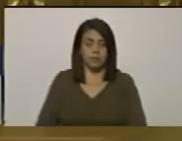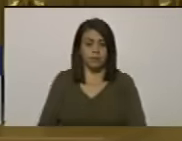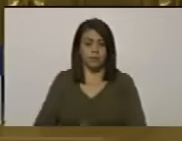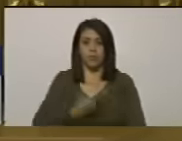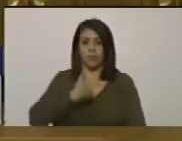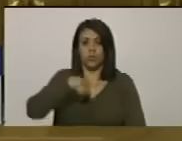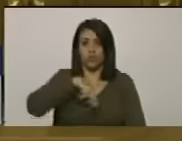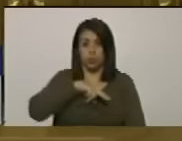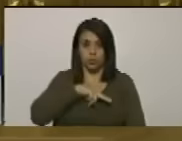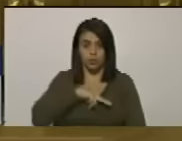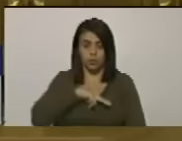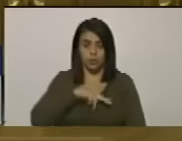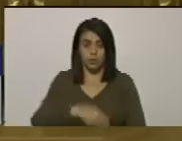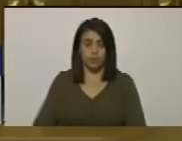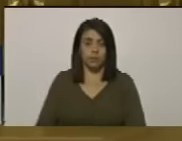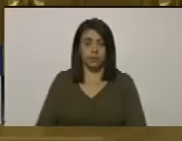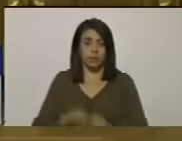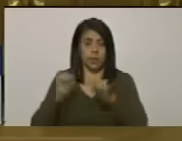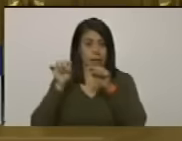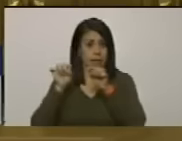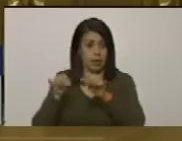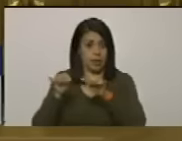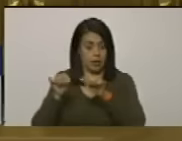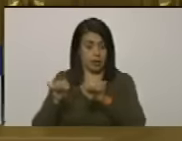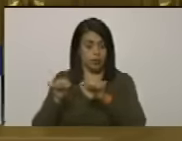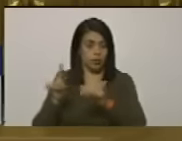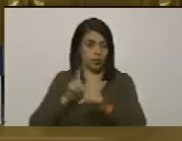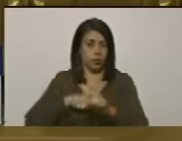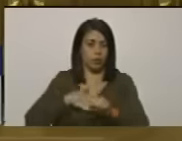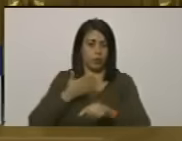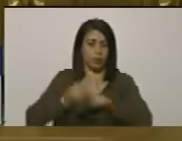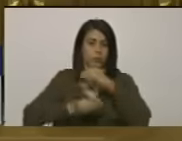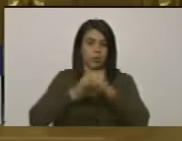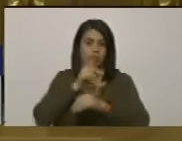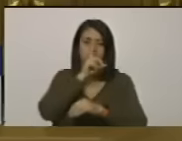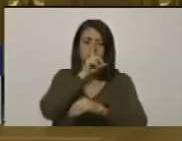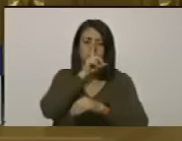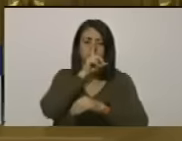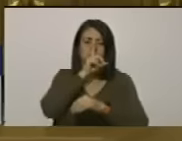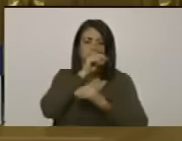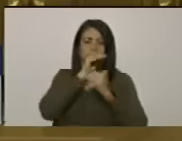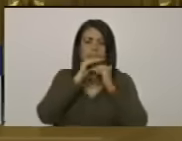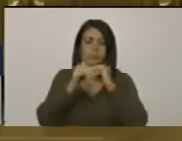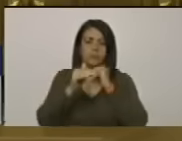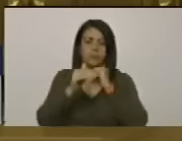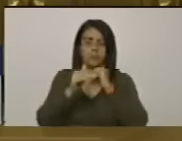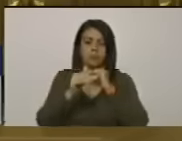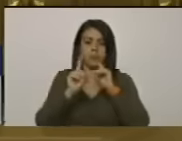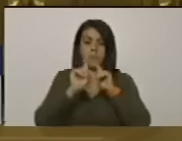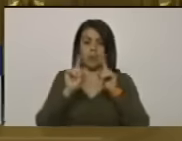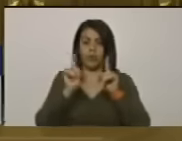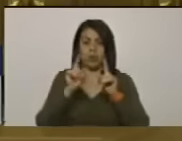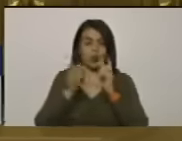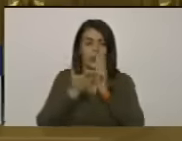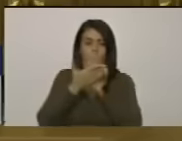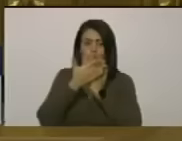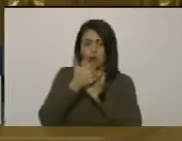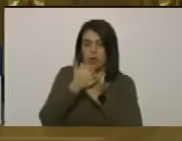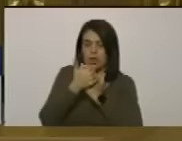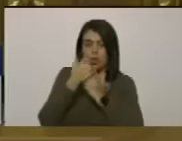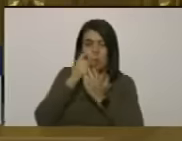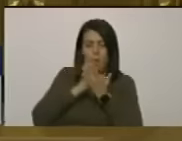Nosotros ante esto no podemos hacer silencio, pero tampoco podemos ser cómplices